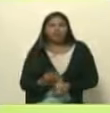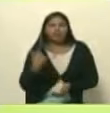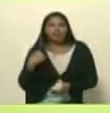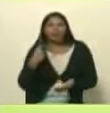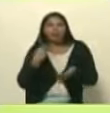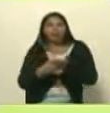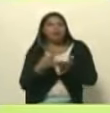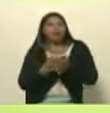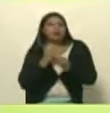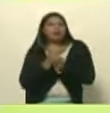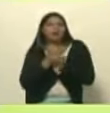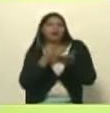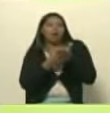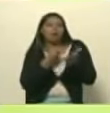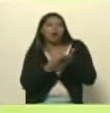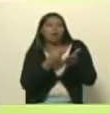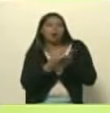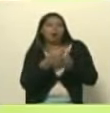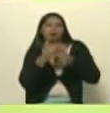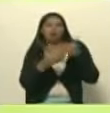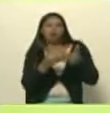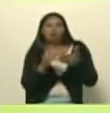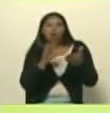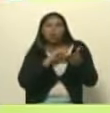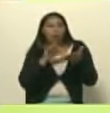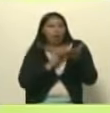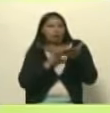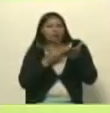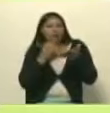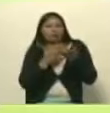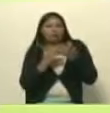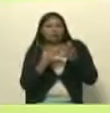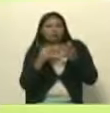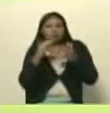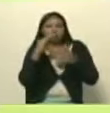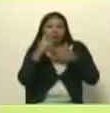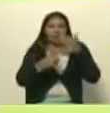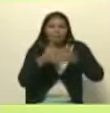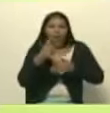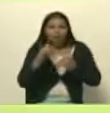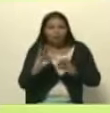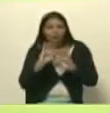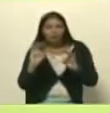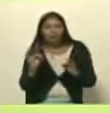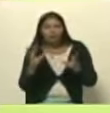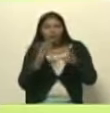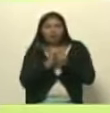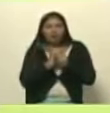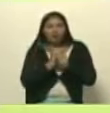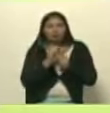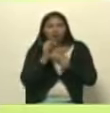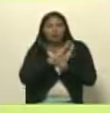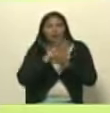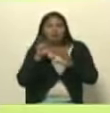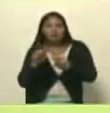que a través de nuestros datos se acumula cada vez más en esas manos de las corporaciones mercantiles